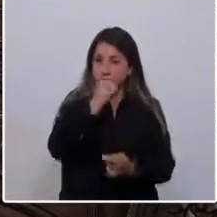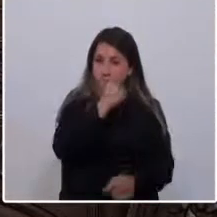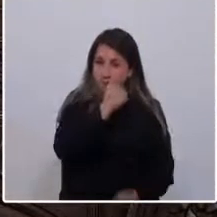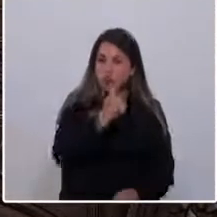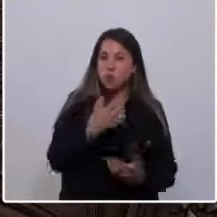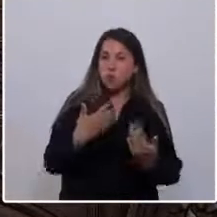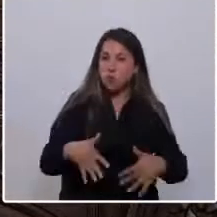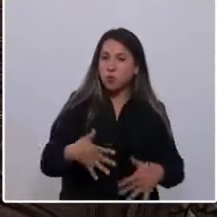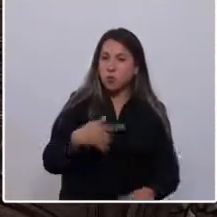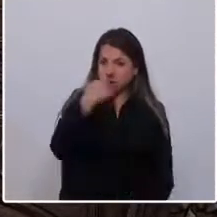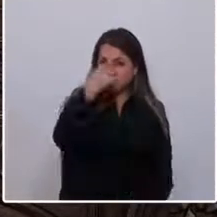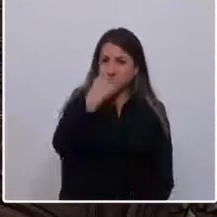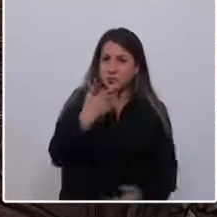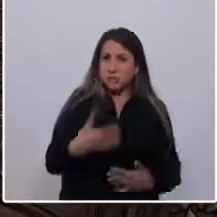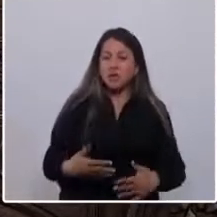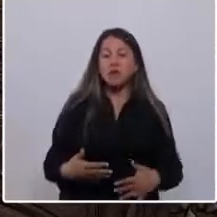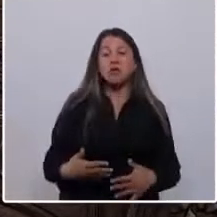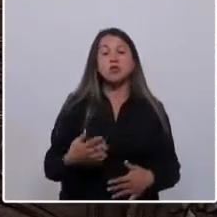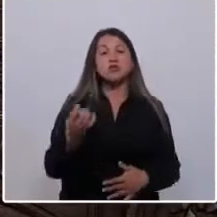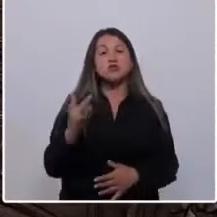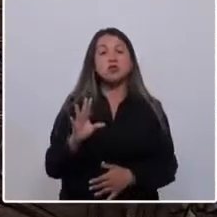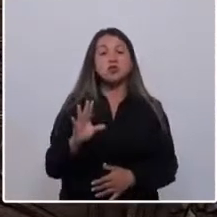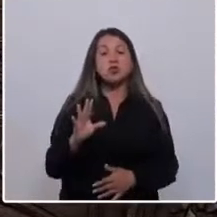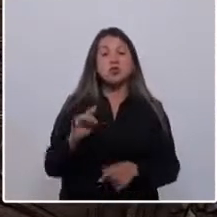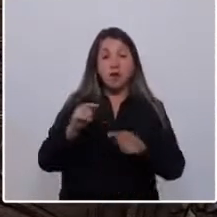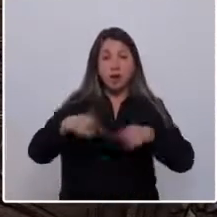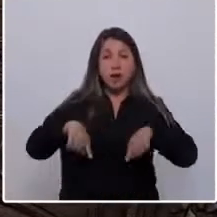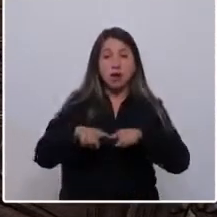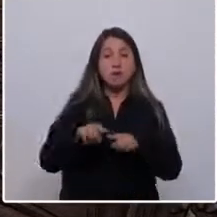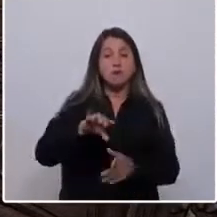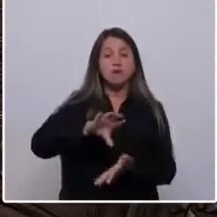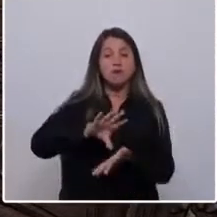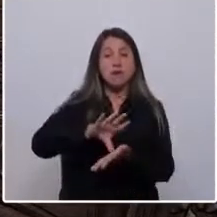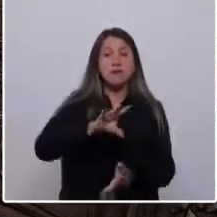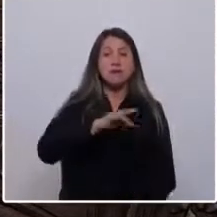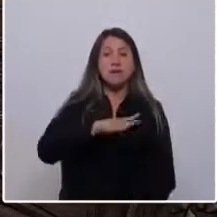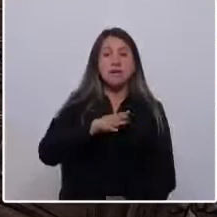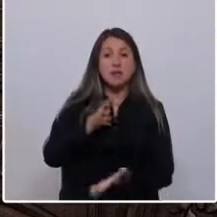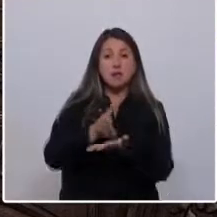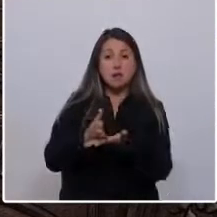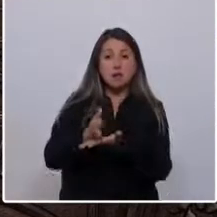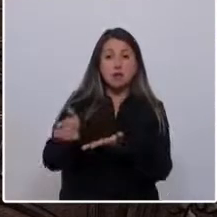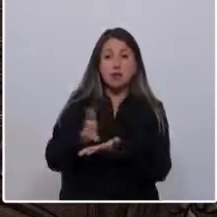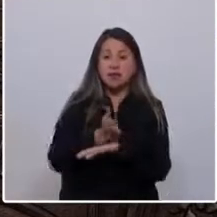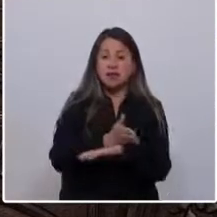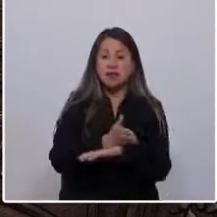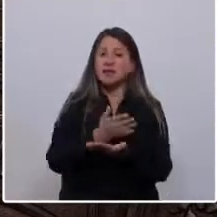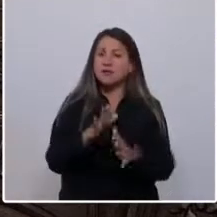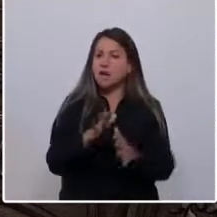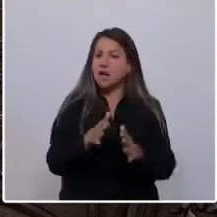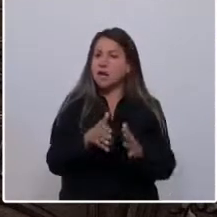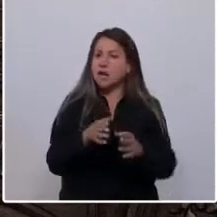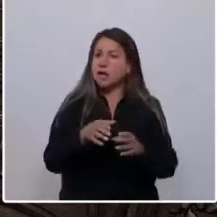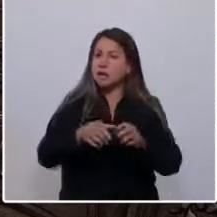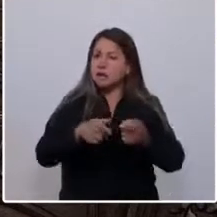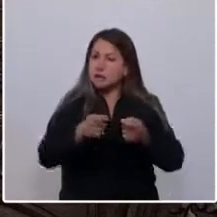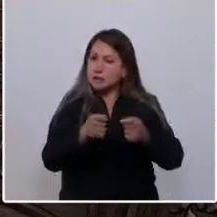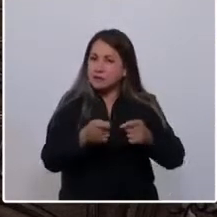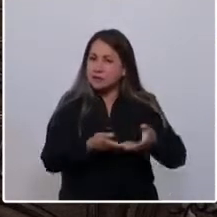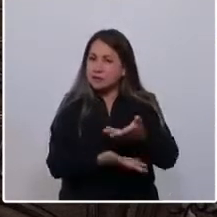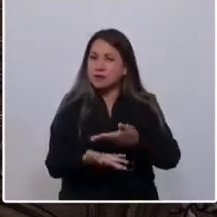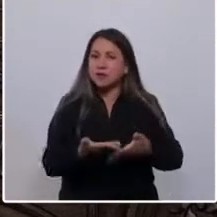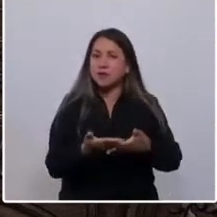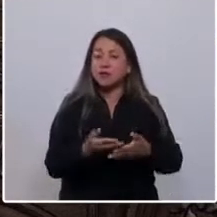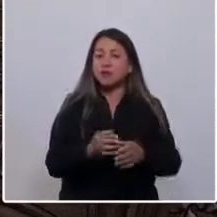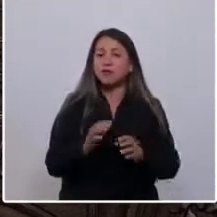asunto serio. No solo está en nuestras fronteras, sino fuertemente se está arraigando en nuestro país. Y para eso voy a proponer un articulado de que